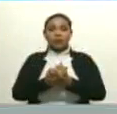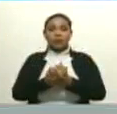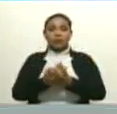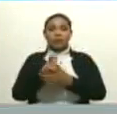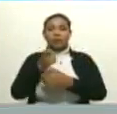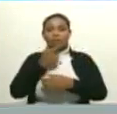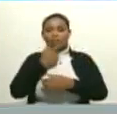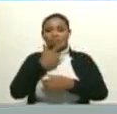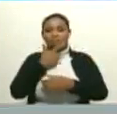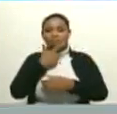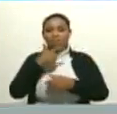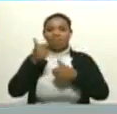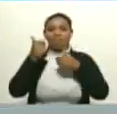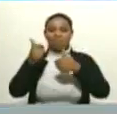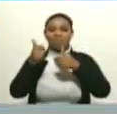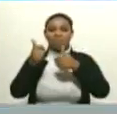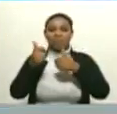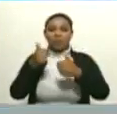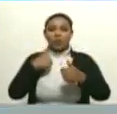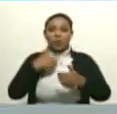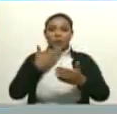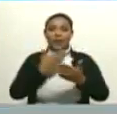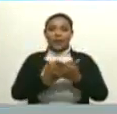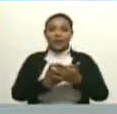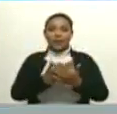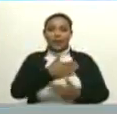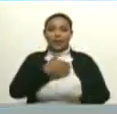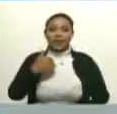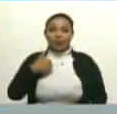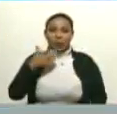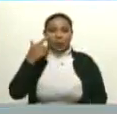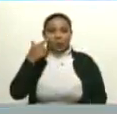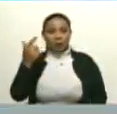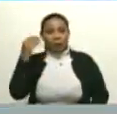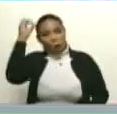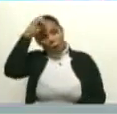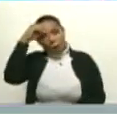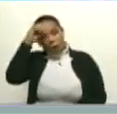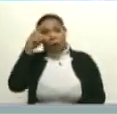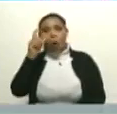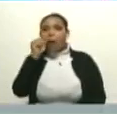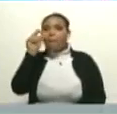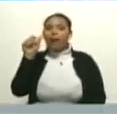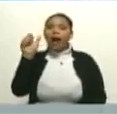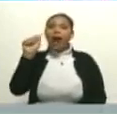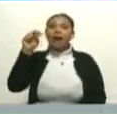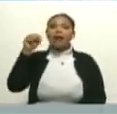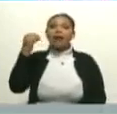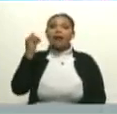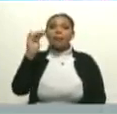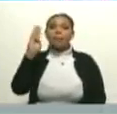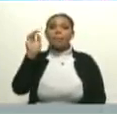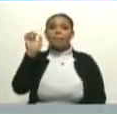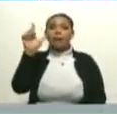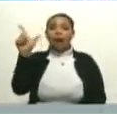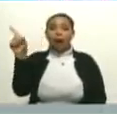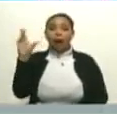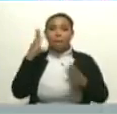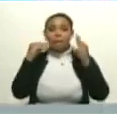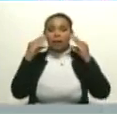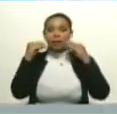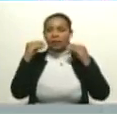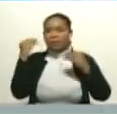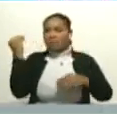hermoso, pues, le agradezco mucho. También quisiera escuchar la opinión de Aníbal Grun, que ha vivido todas estas experiencias